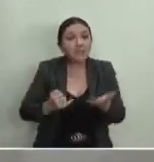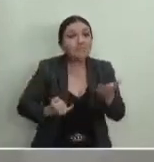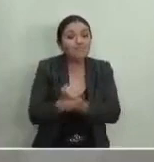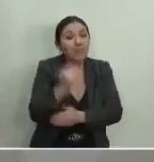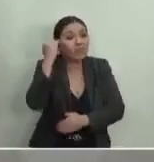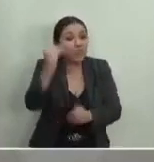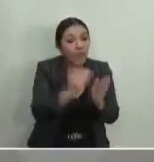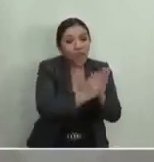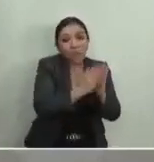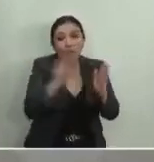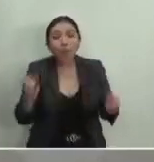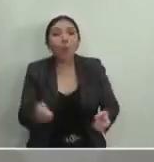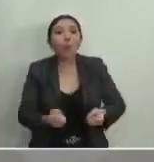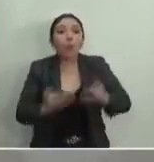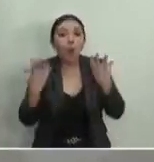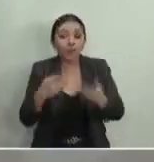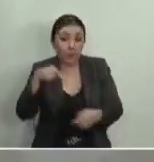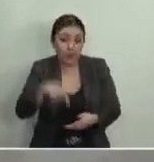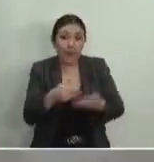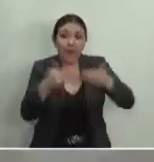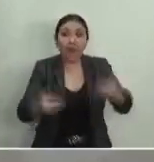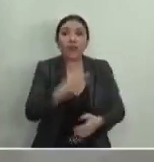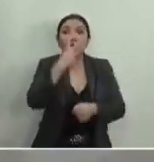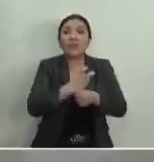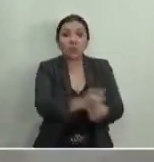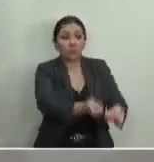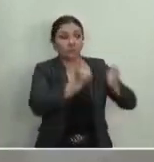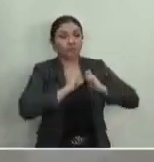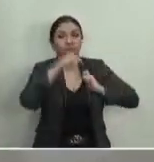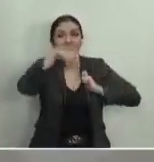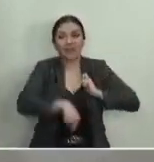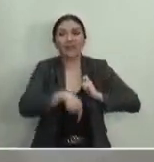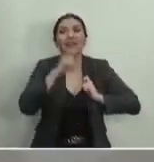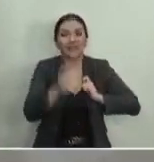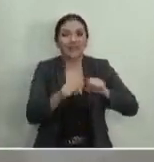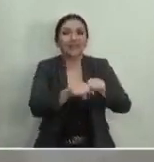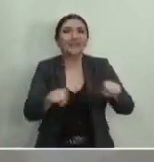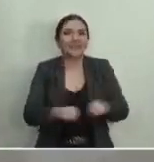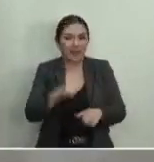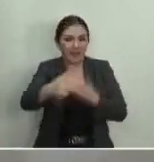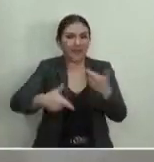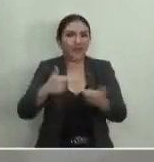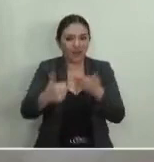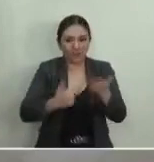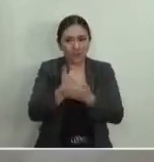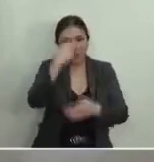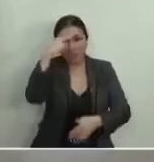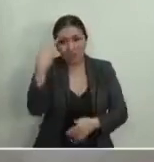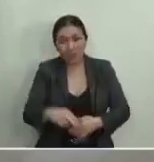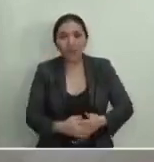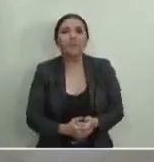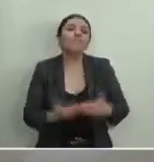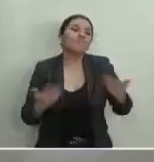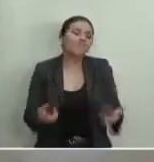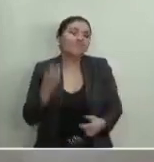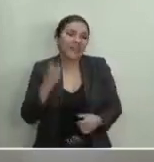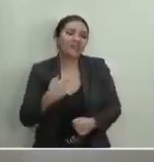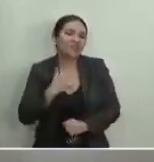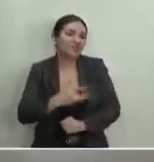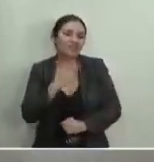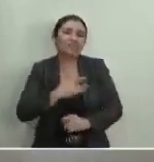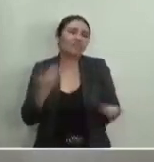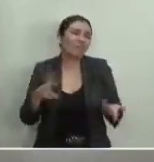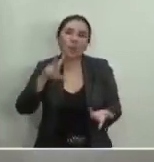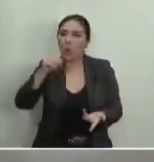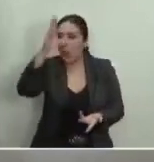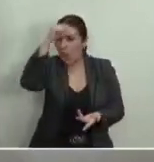la temporalidad. En este caso es la segunda vez que lo estaríamos haciendo por parte de la sala regional Ciudad de México. Entonces, es por estas razones